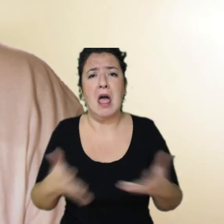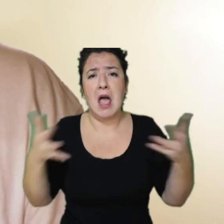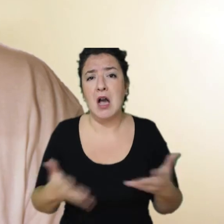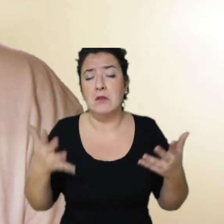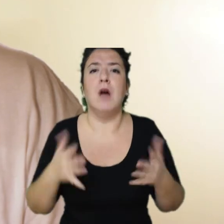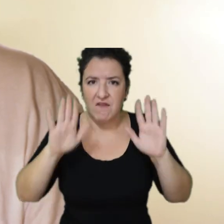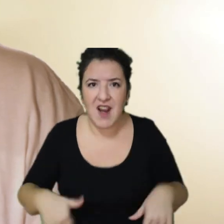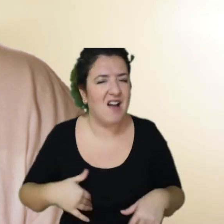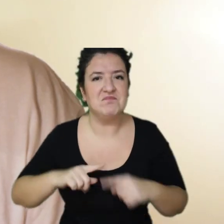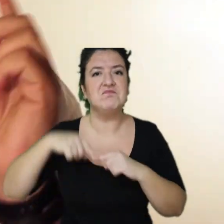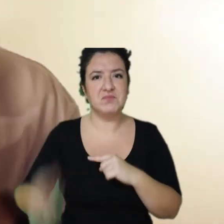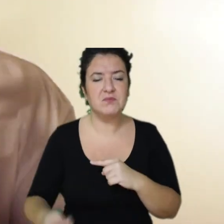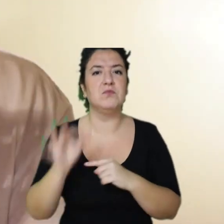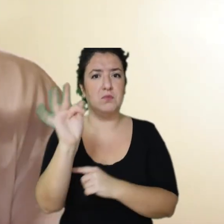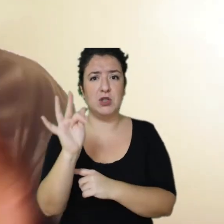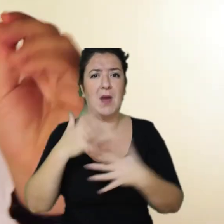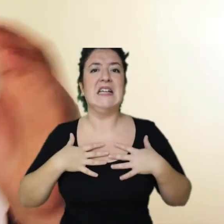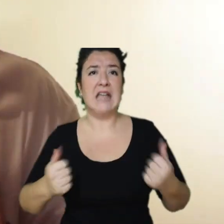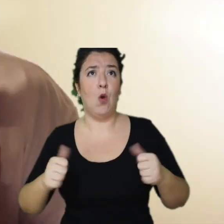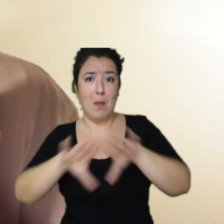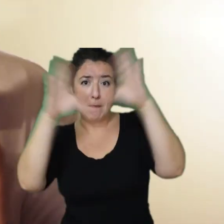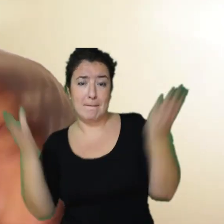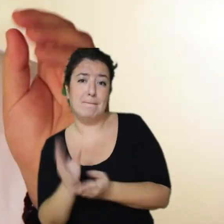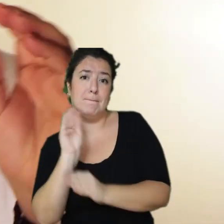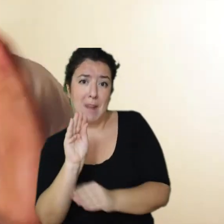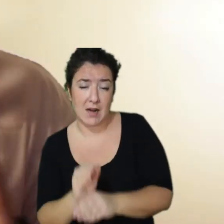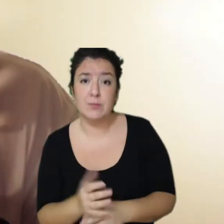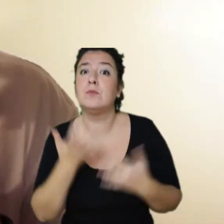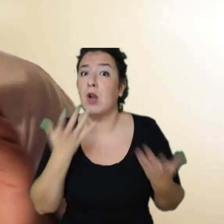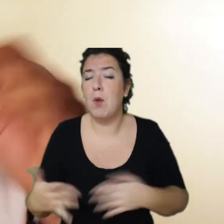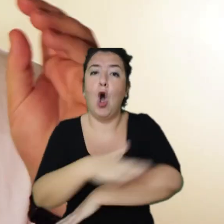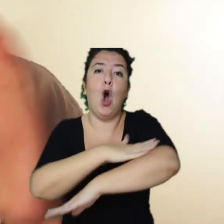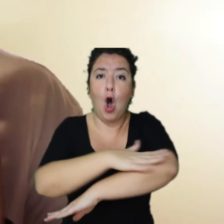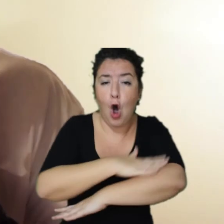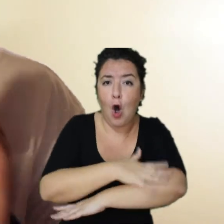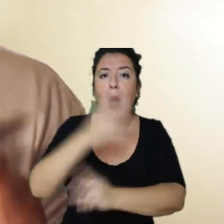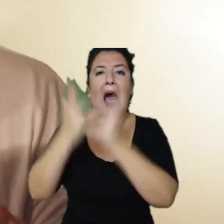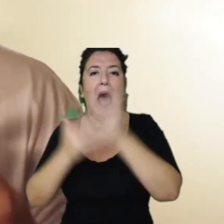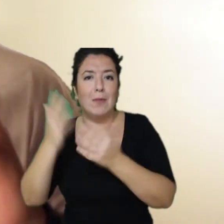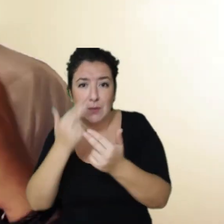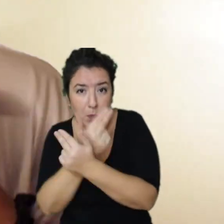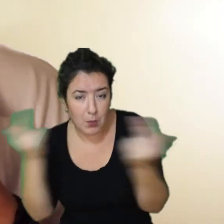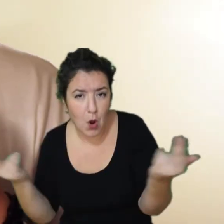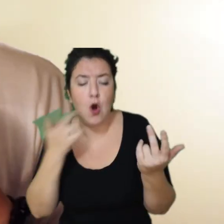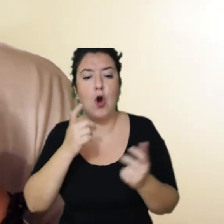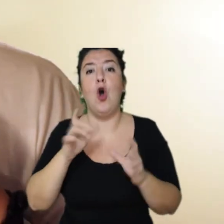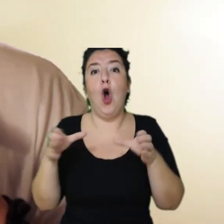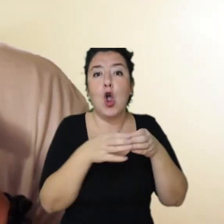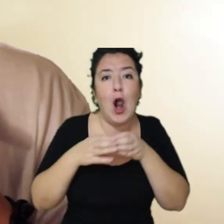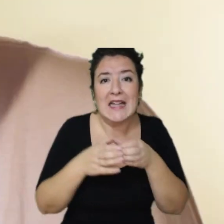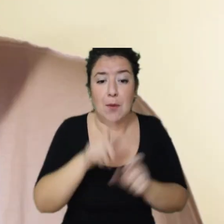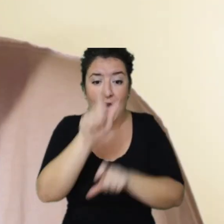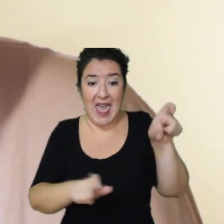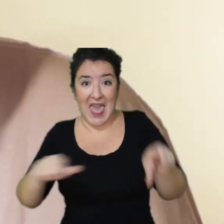repercuten en la salud del planeta. Gobiernos, administraciones, colectivos, individuos, todo el mundo